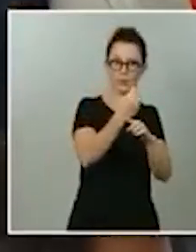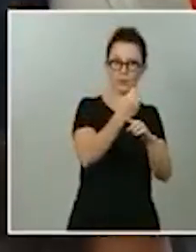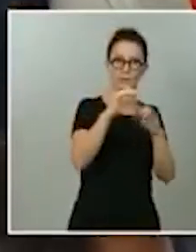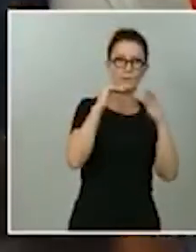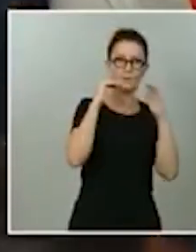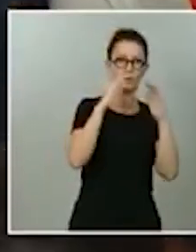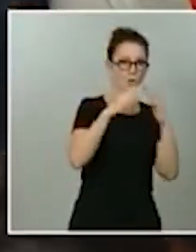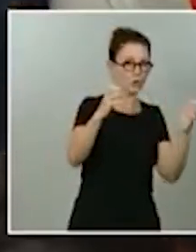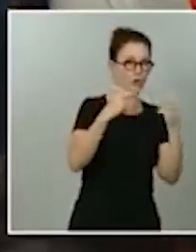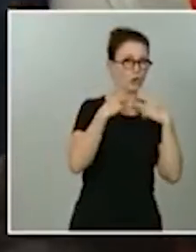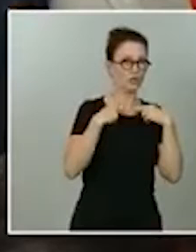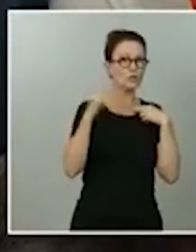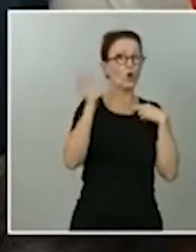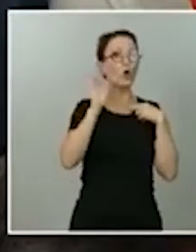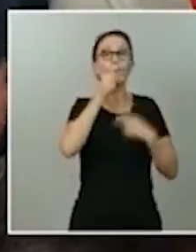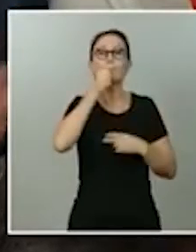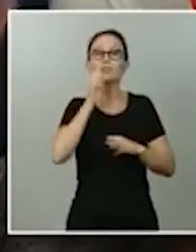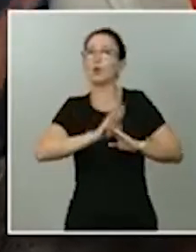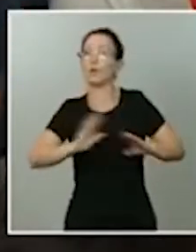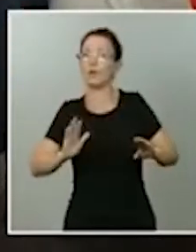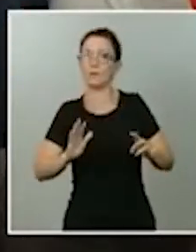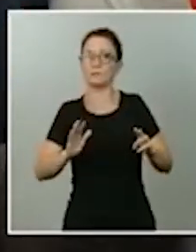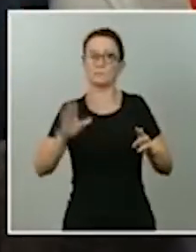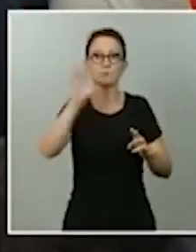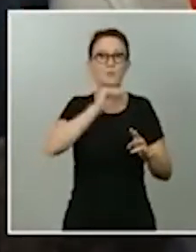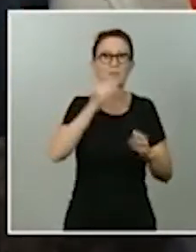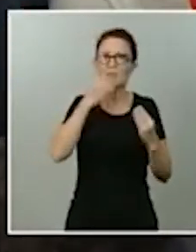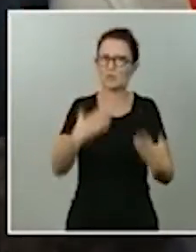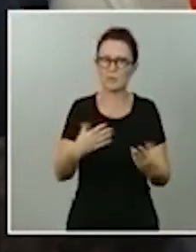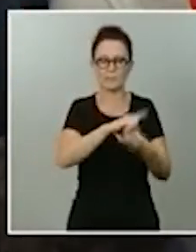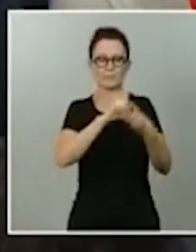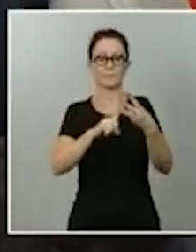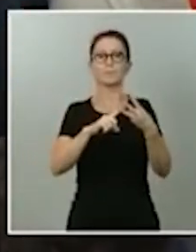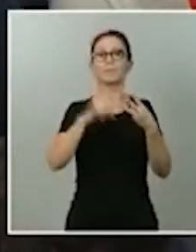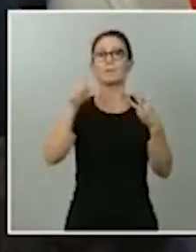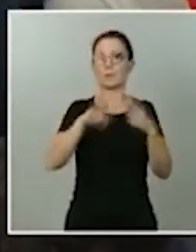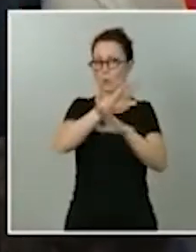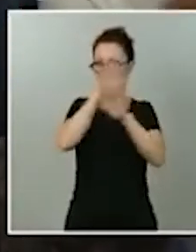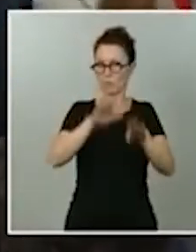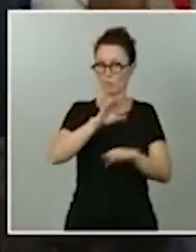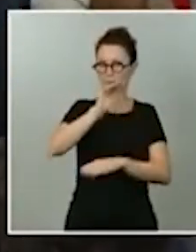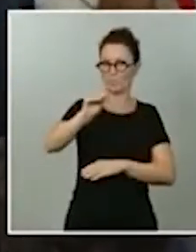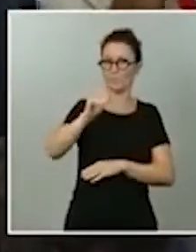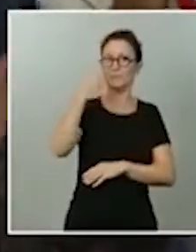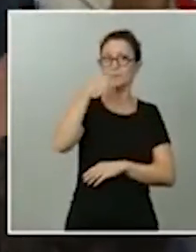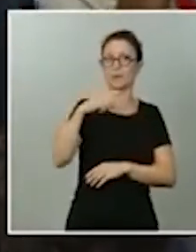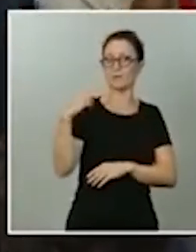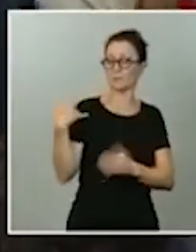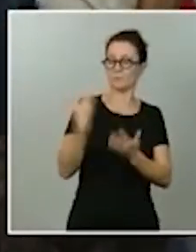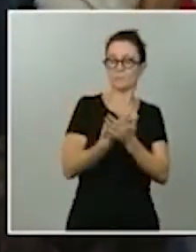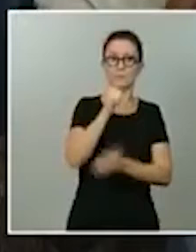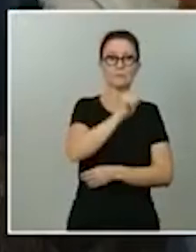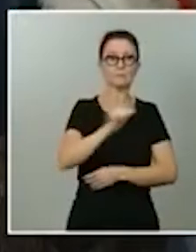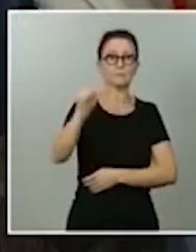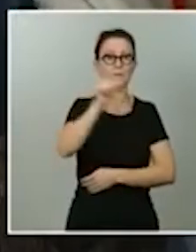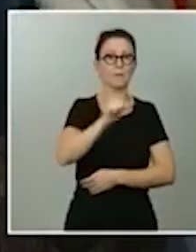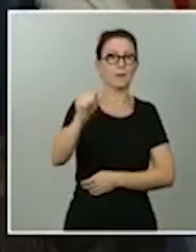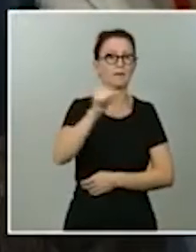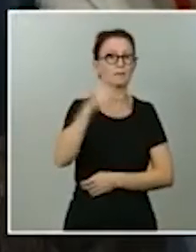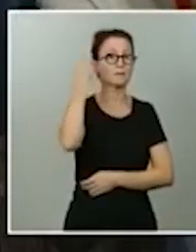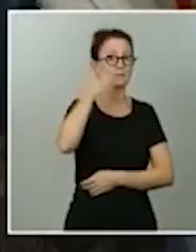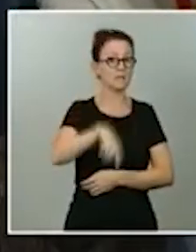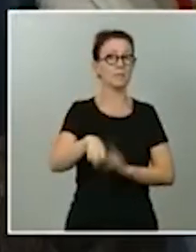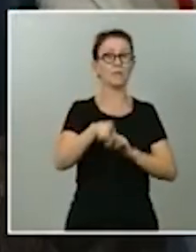no he tenido y ya la última pregunta usted sabe que en las últimas semanas ha habido informaciones relativas a la imputación de uno de los